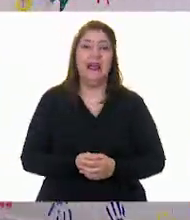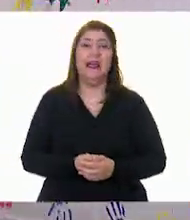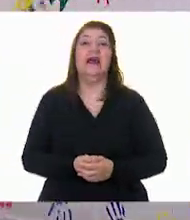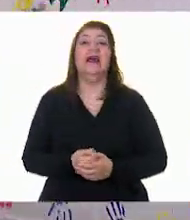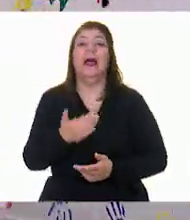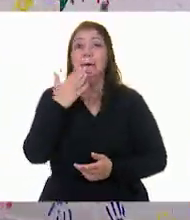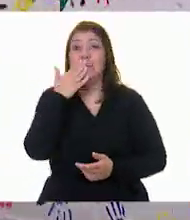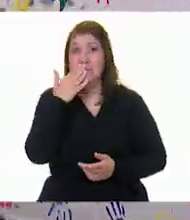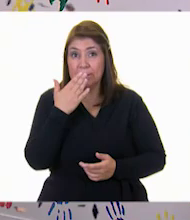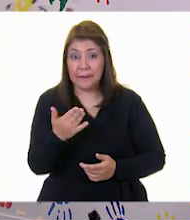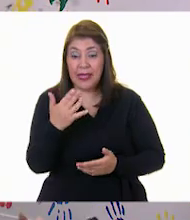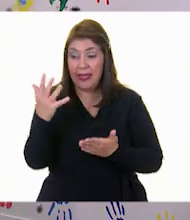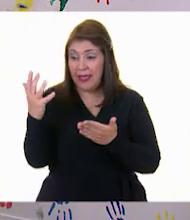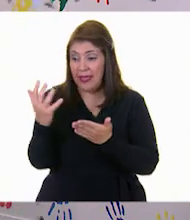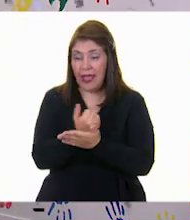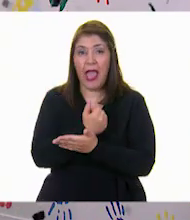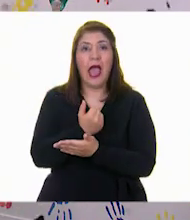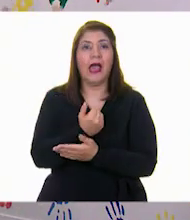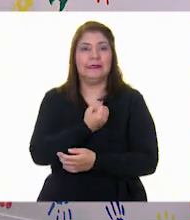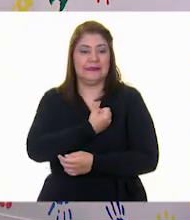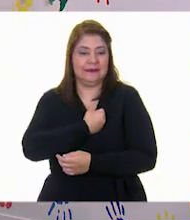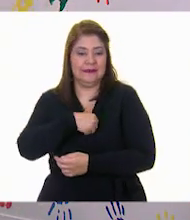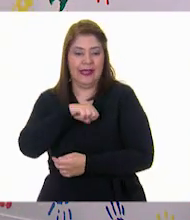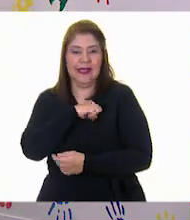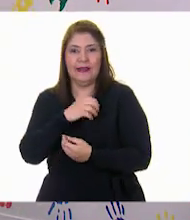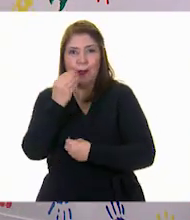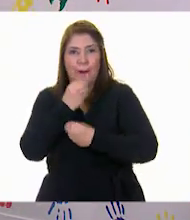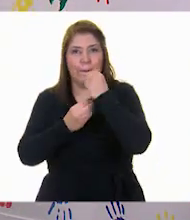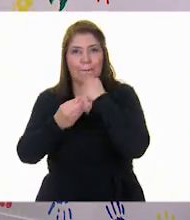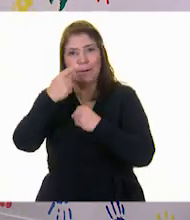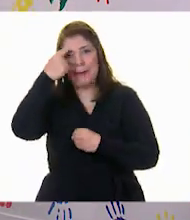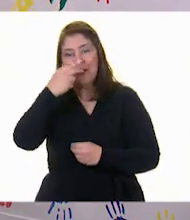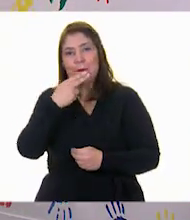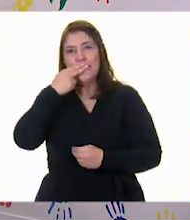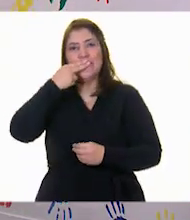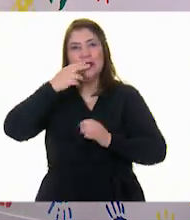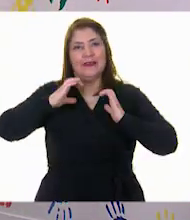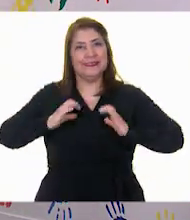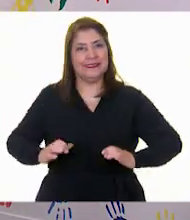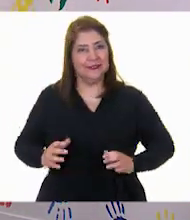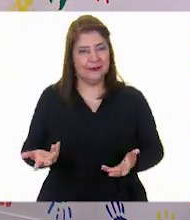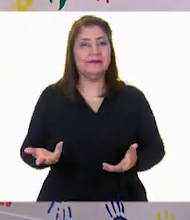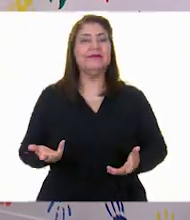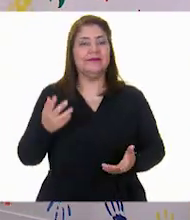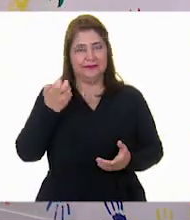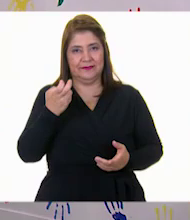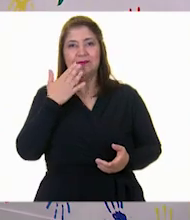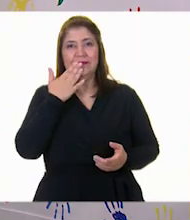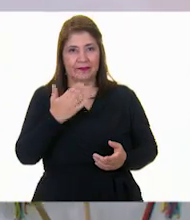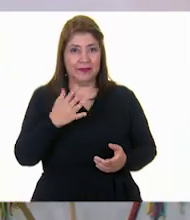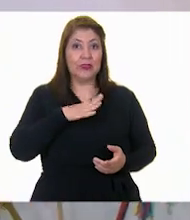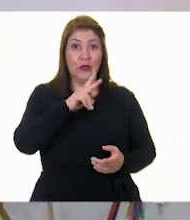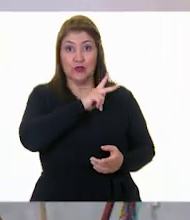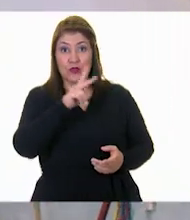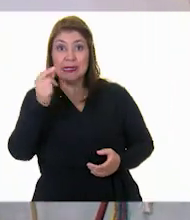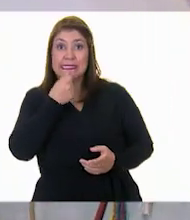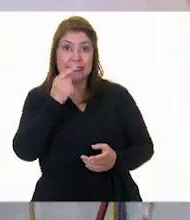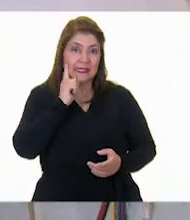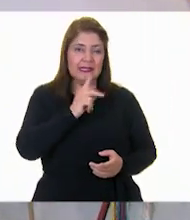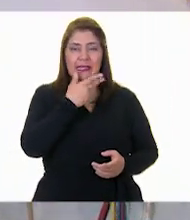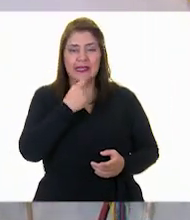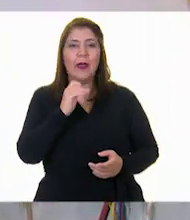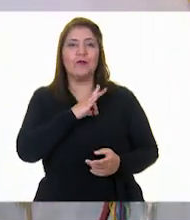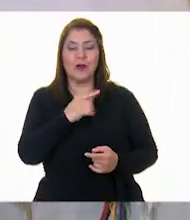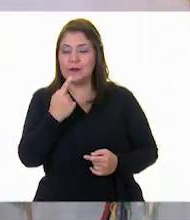ganado lo que le hace bien a nuestro cuerpo. ¡Oh! Así es, así es. Todas las niñas y los niños ganan al